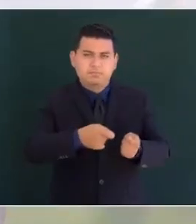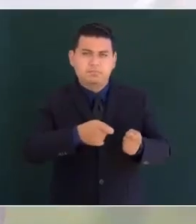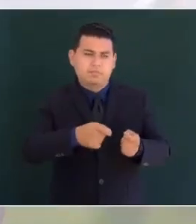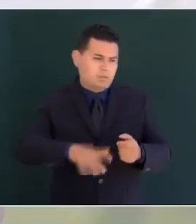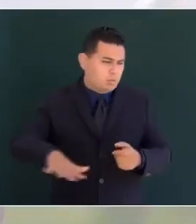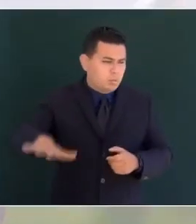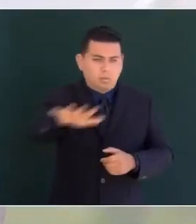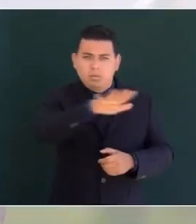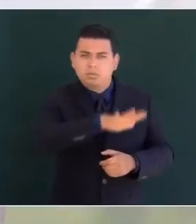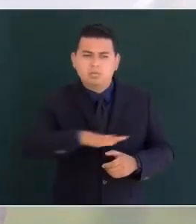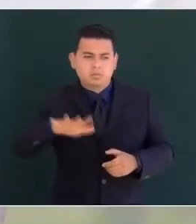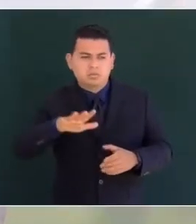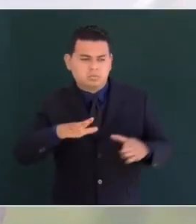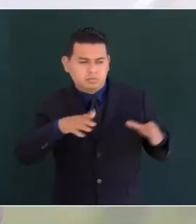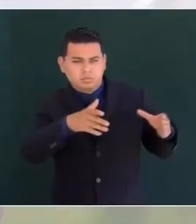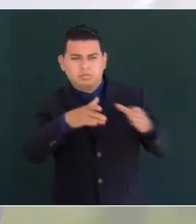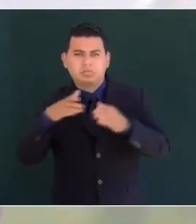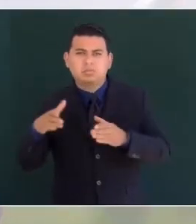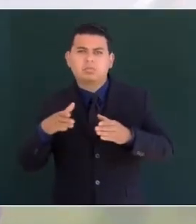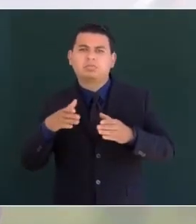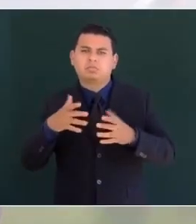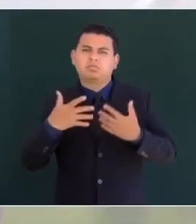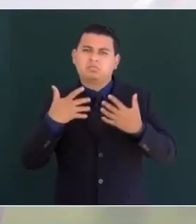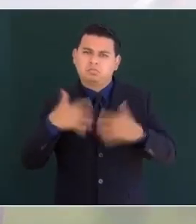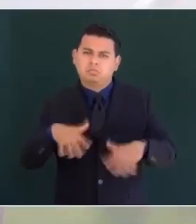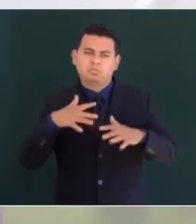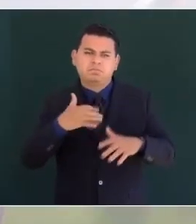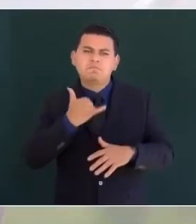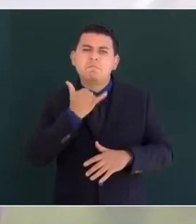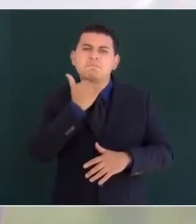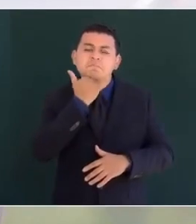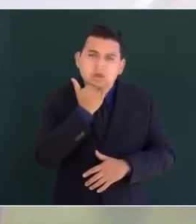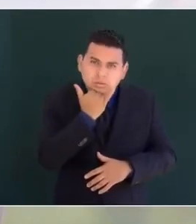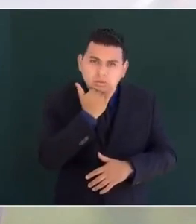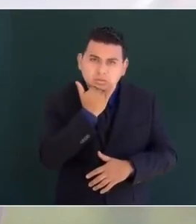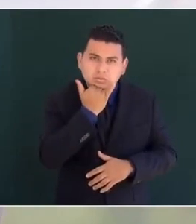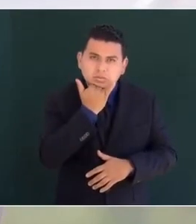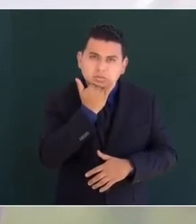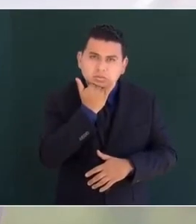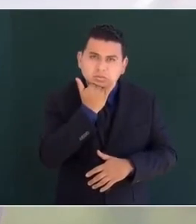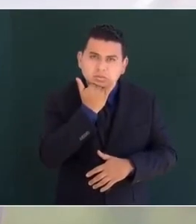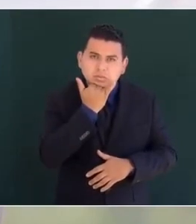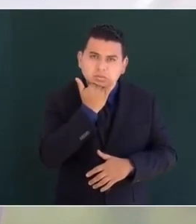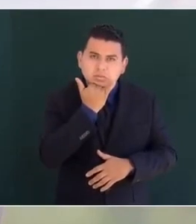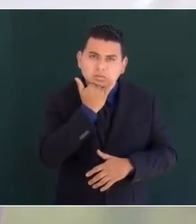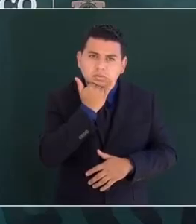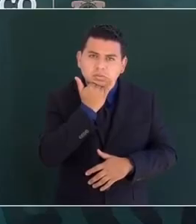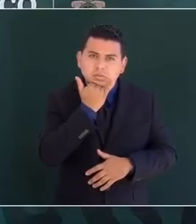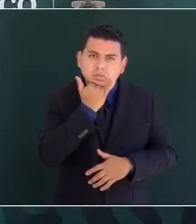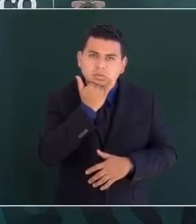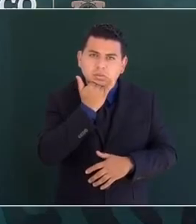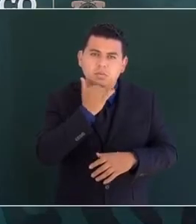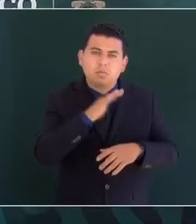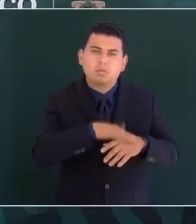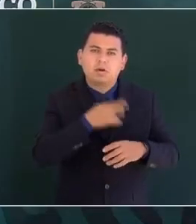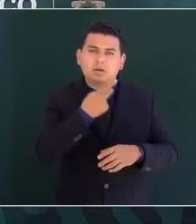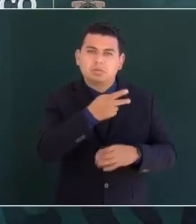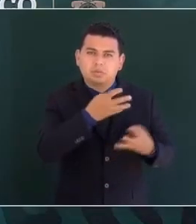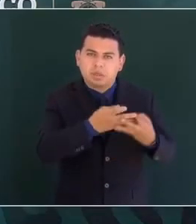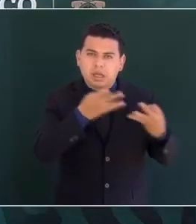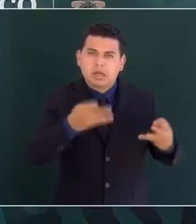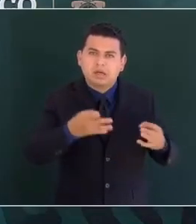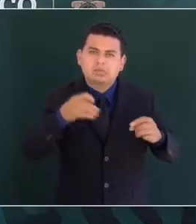sociedad nuestras más sinceras disculpas por el despojo de sus tierras